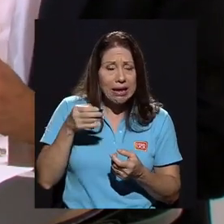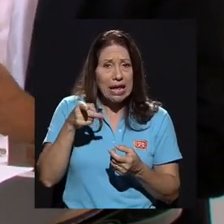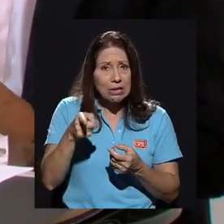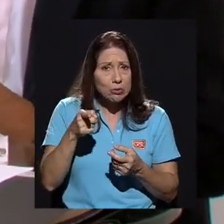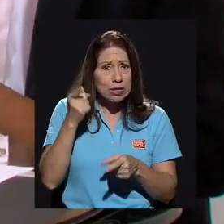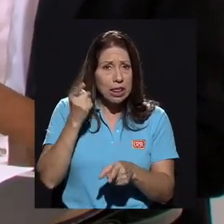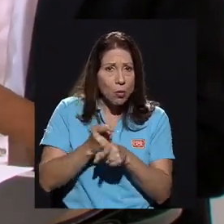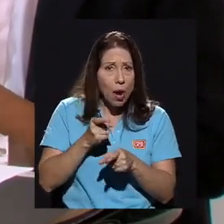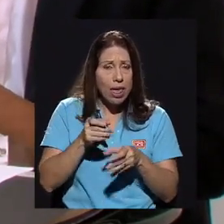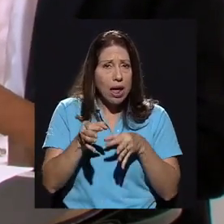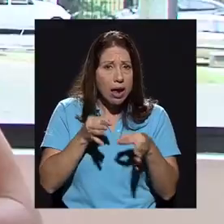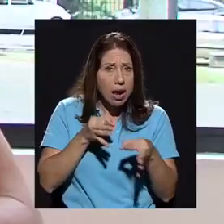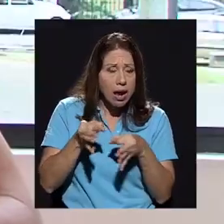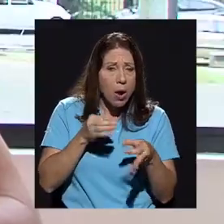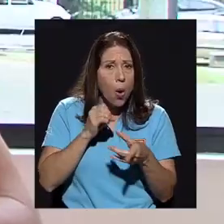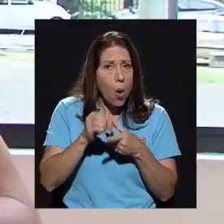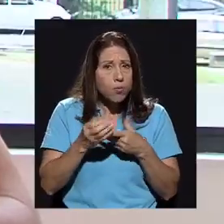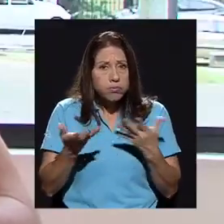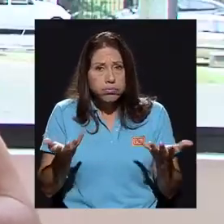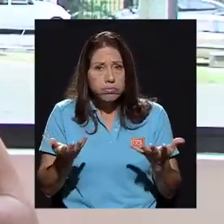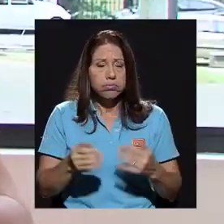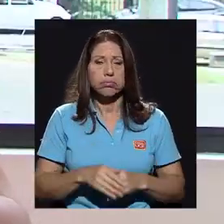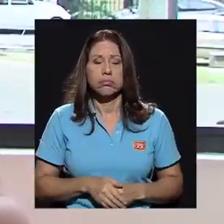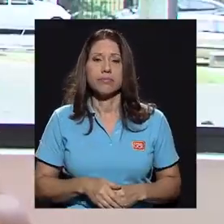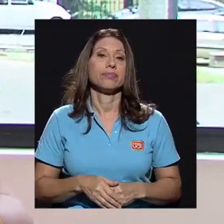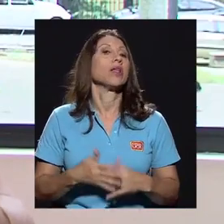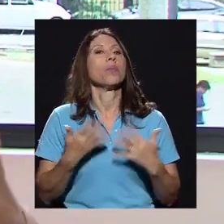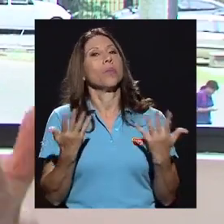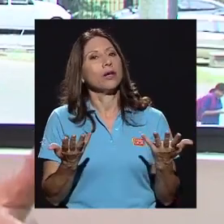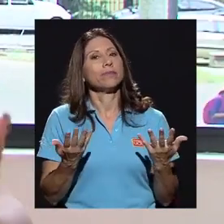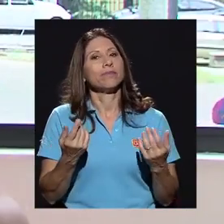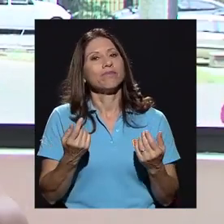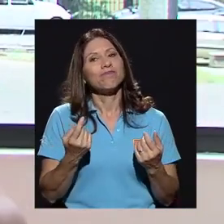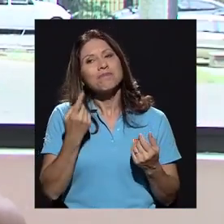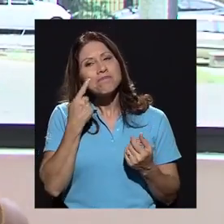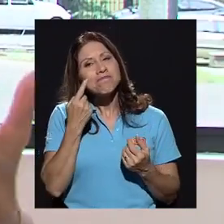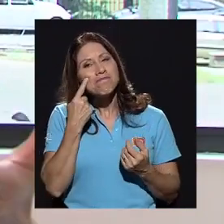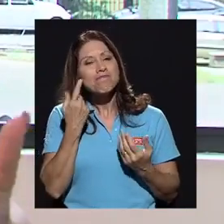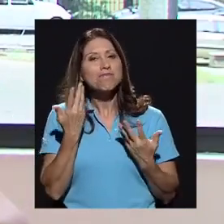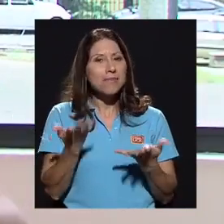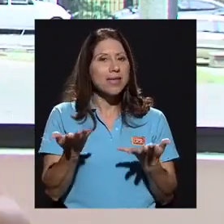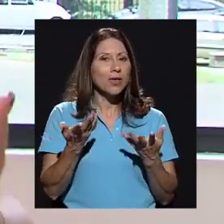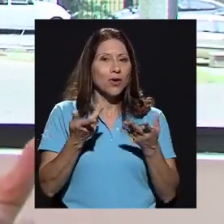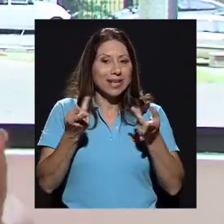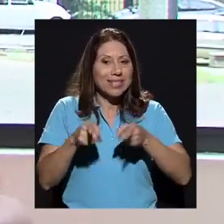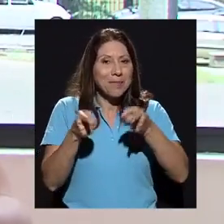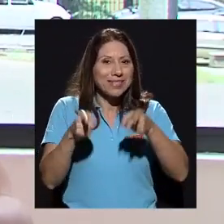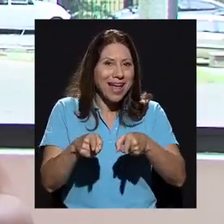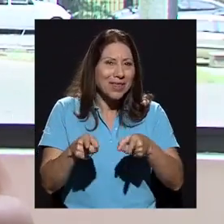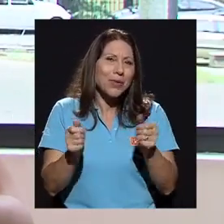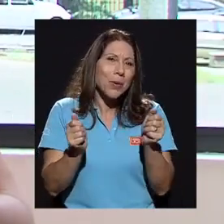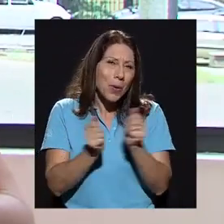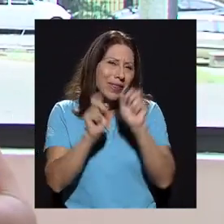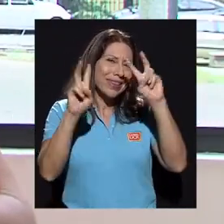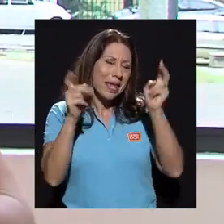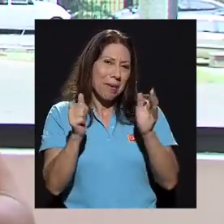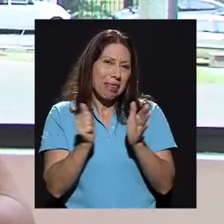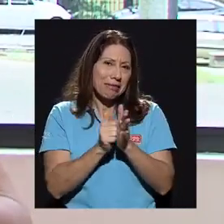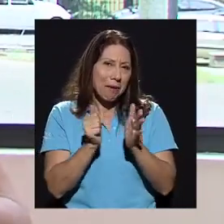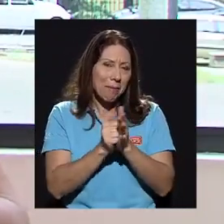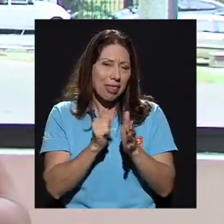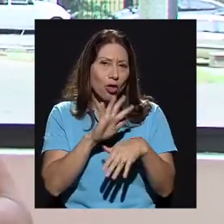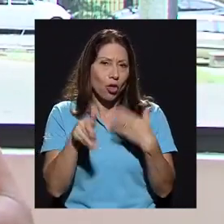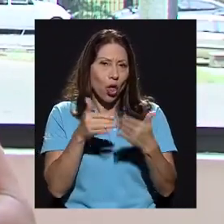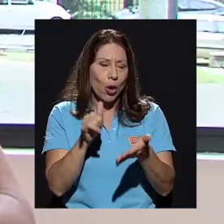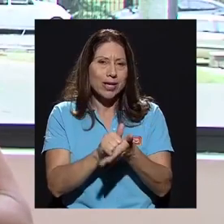pudo haber dado más? Ya, revisando lo que está pasando con la prestación del cemento y todo eso podemos